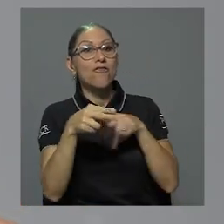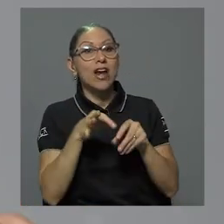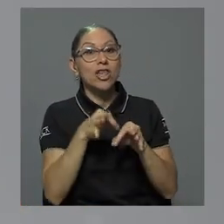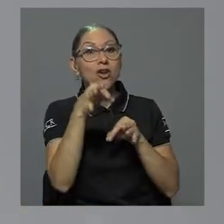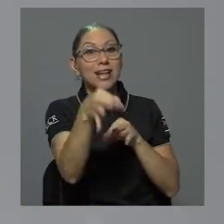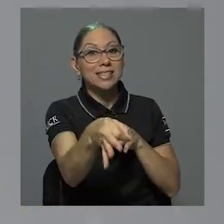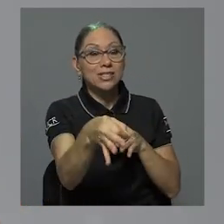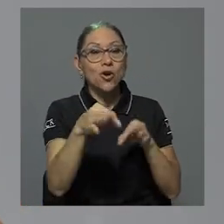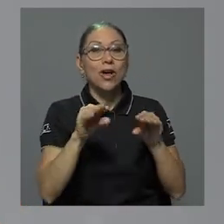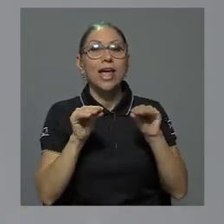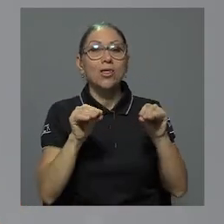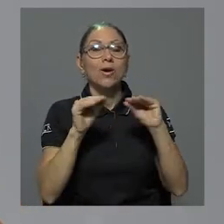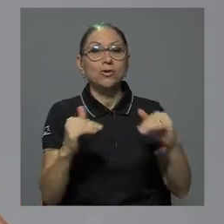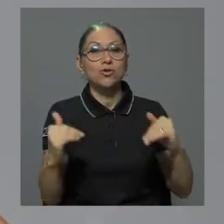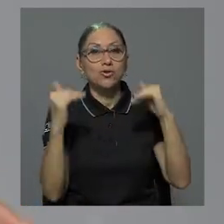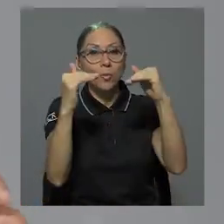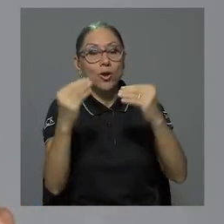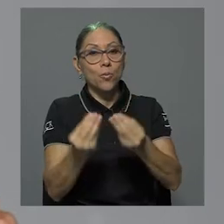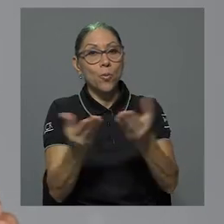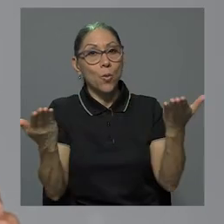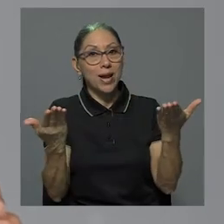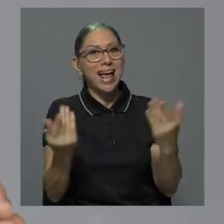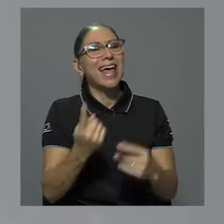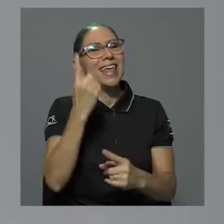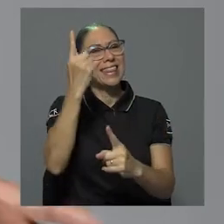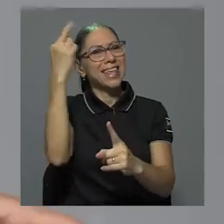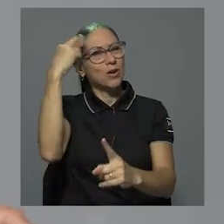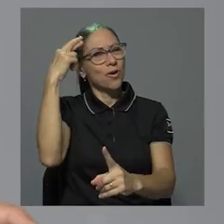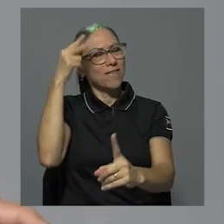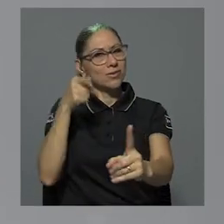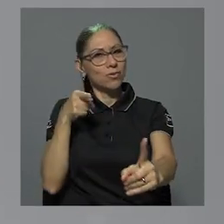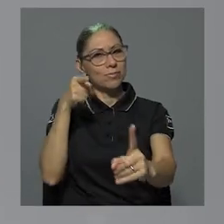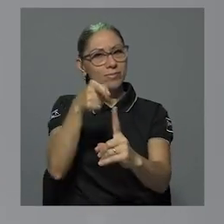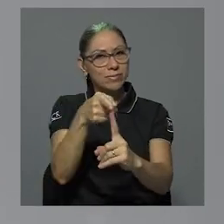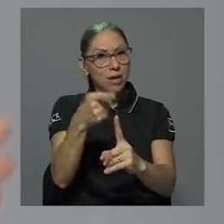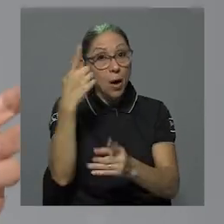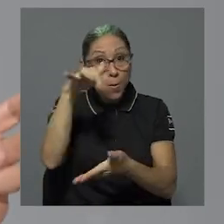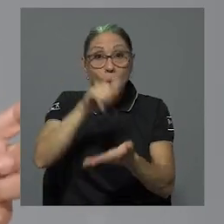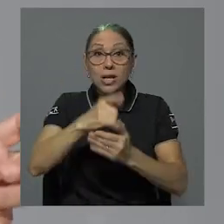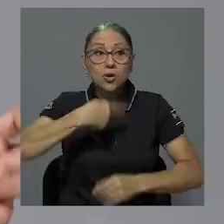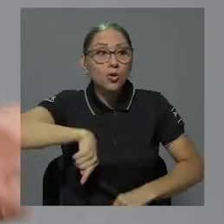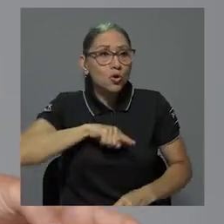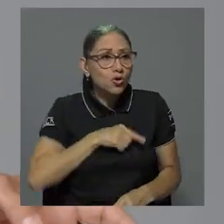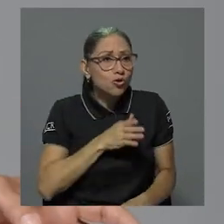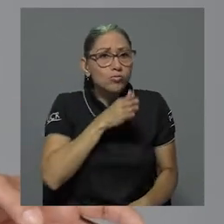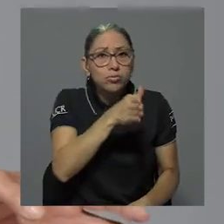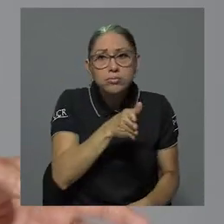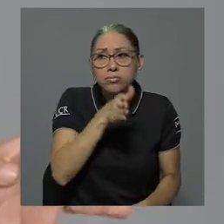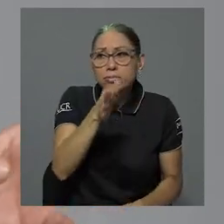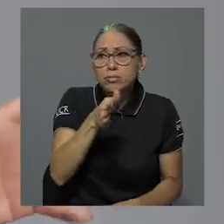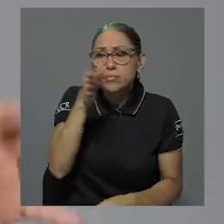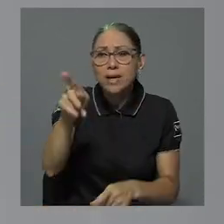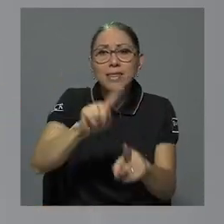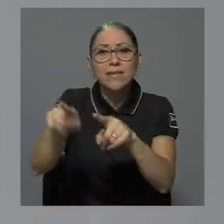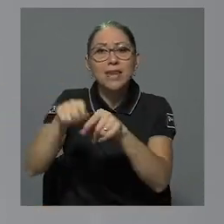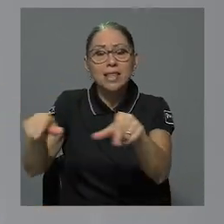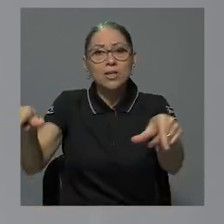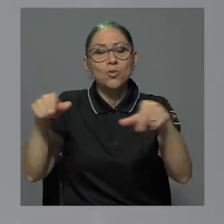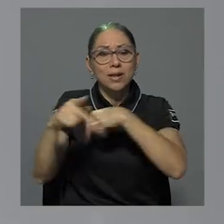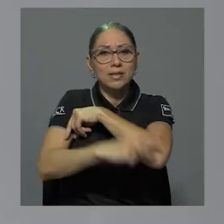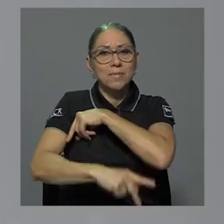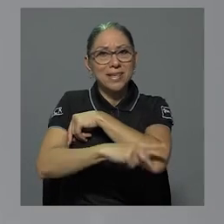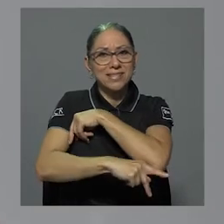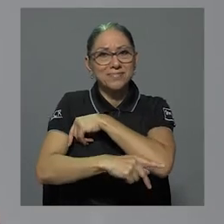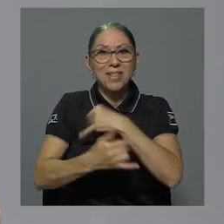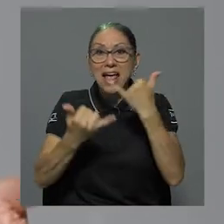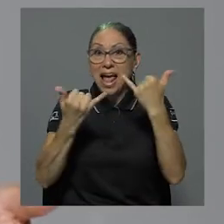superior pública tiene una razón de ser, ¿verdad? Y por eso hemos incursionado en diferentes zonas del país. Específicamente, esta incursión de